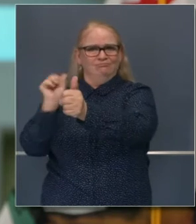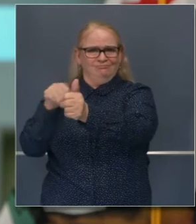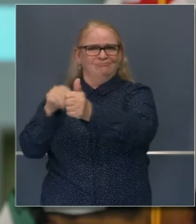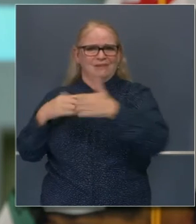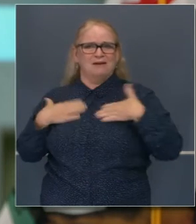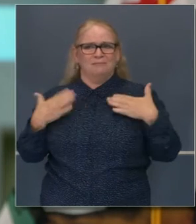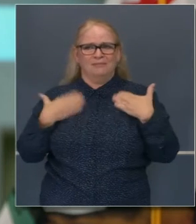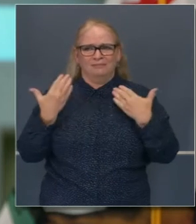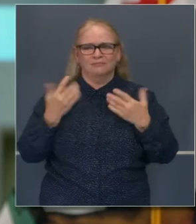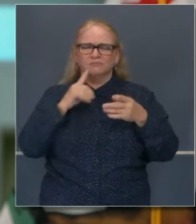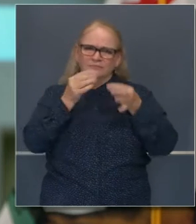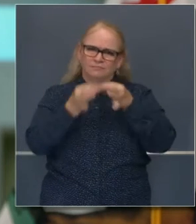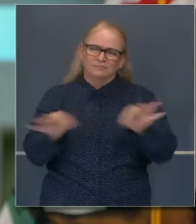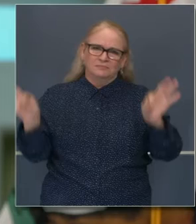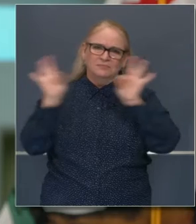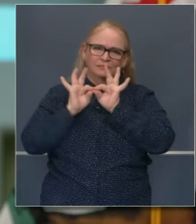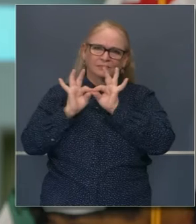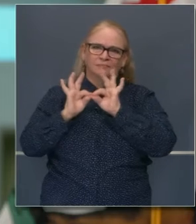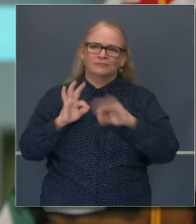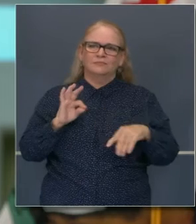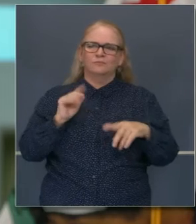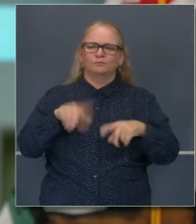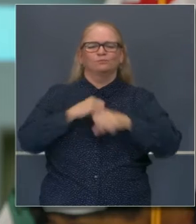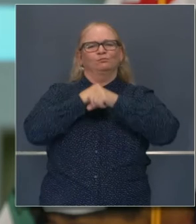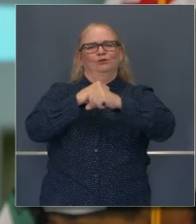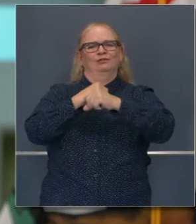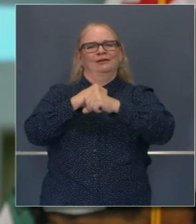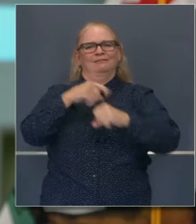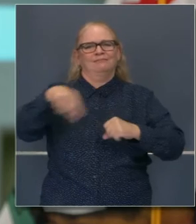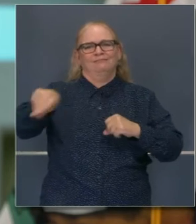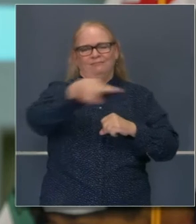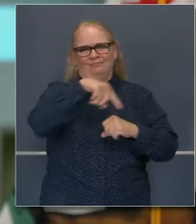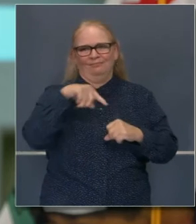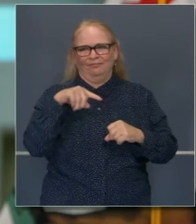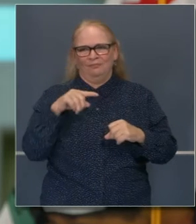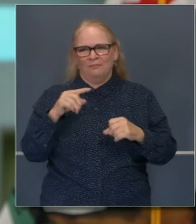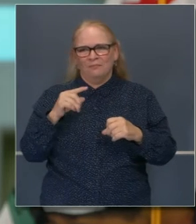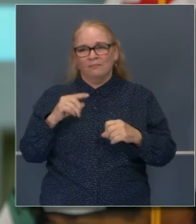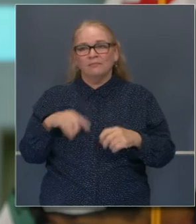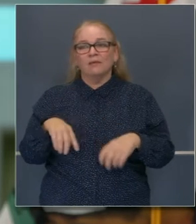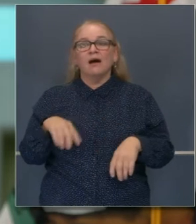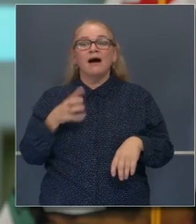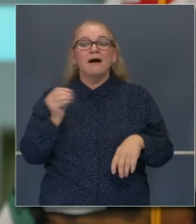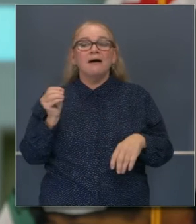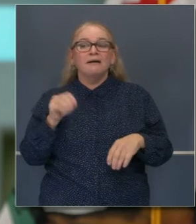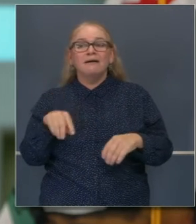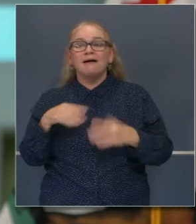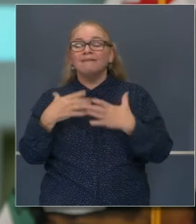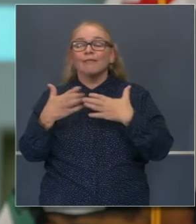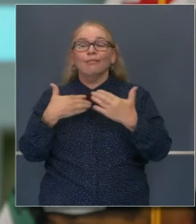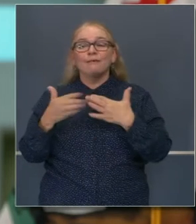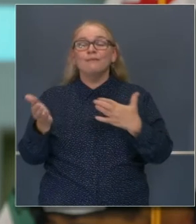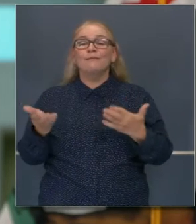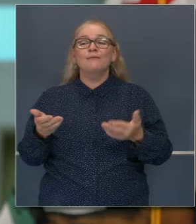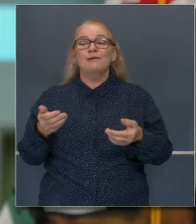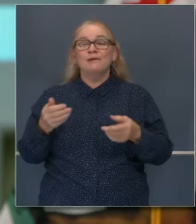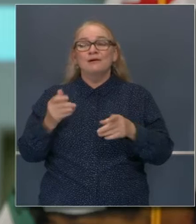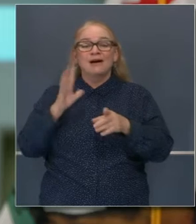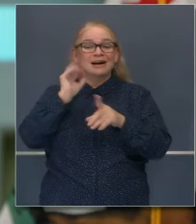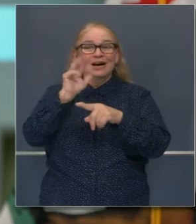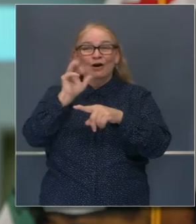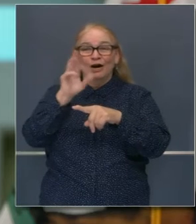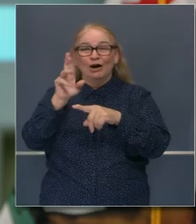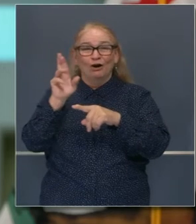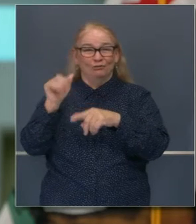simplemente inalienables. Tienen que ser protegidos incansablemente. En una carrera distinguida